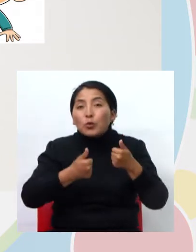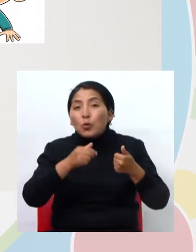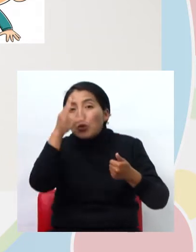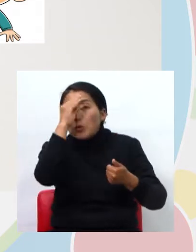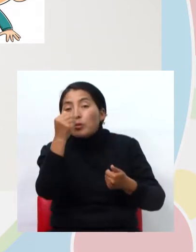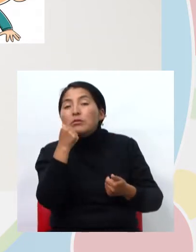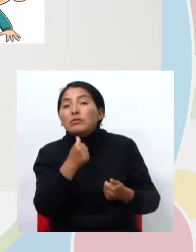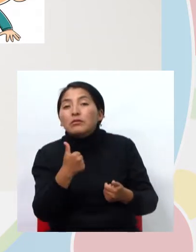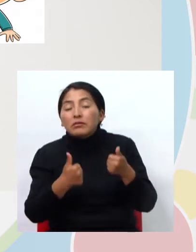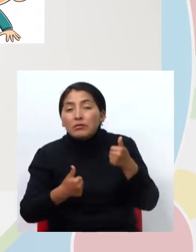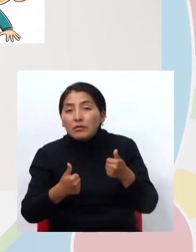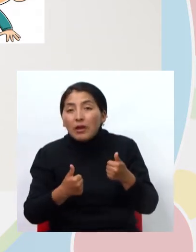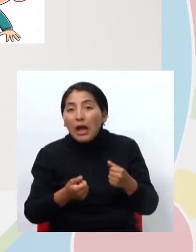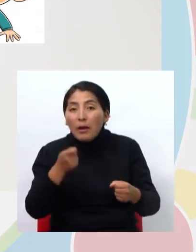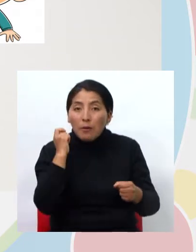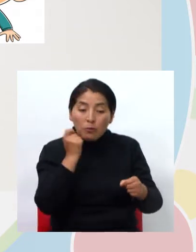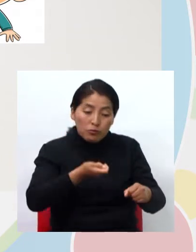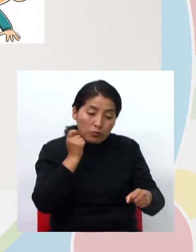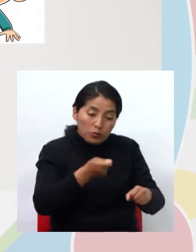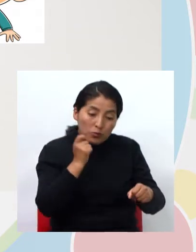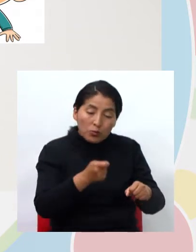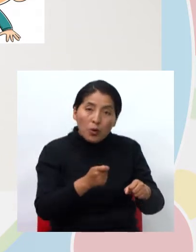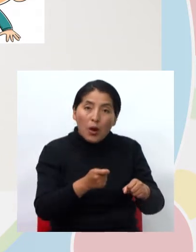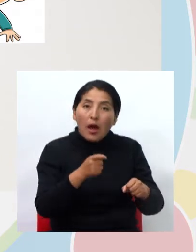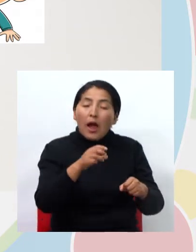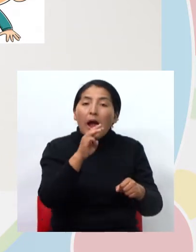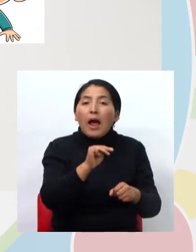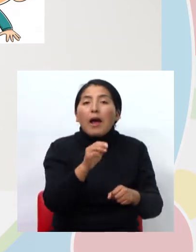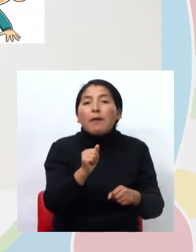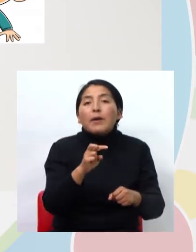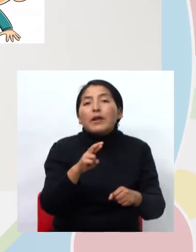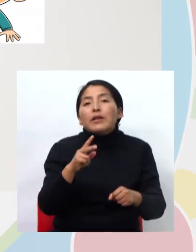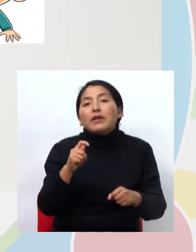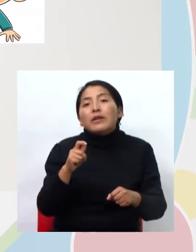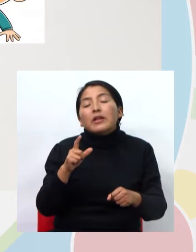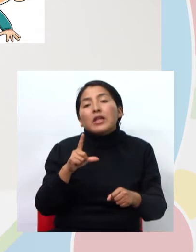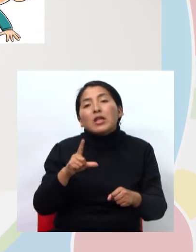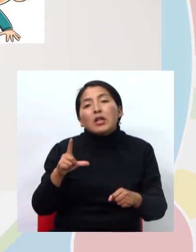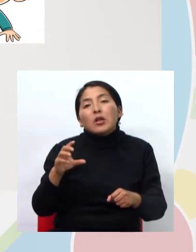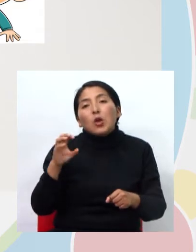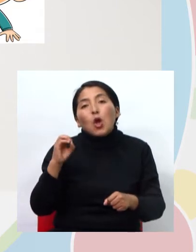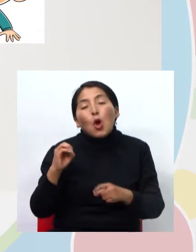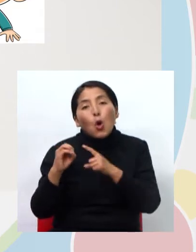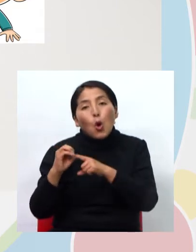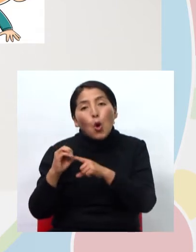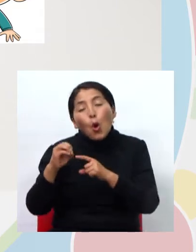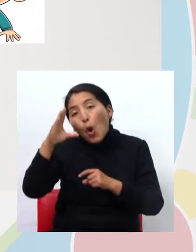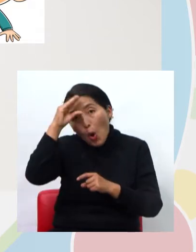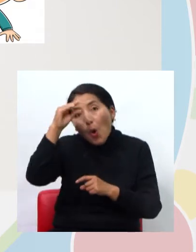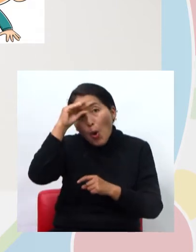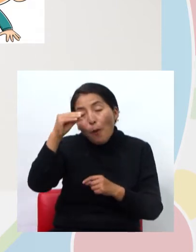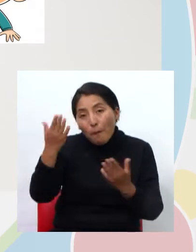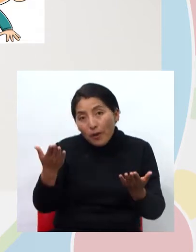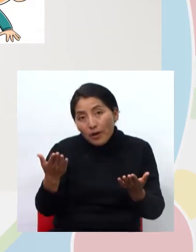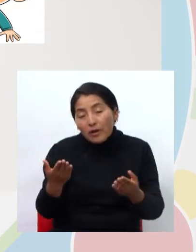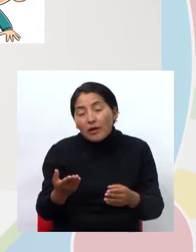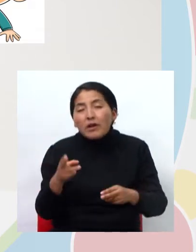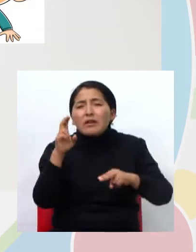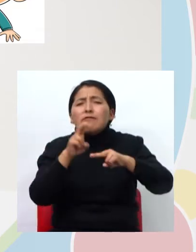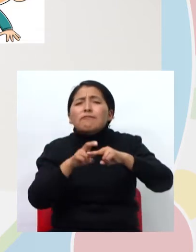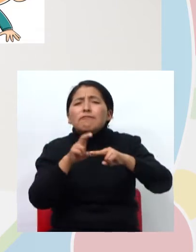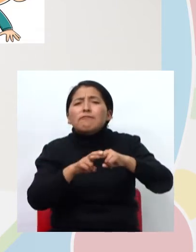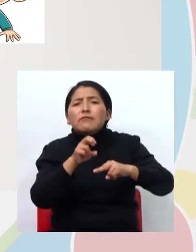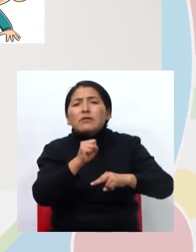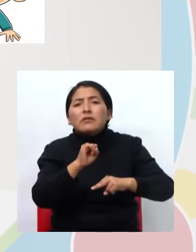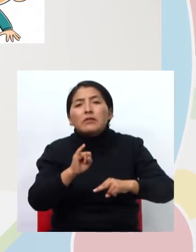Martillo es masculino. Muy bien. Piensen la palabra silla. ¿Dónde irá silla? El sustentivo